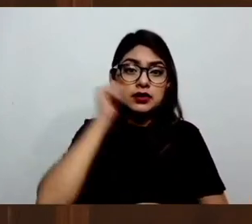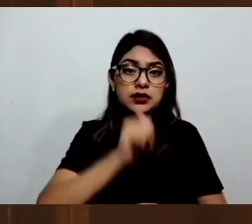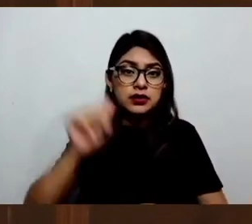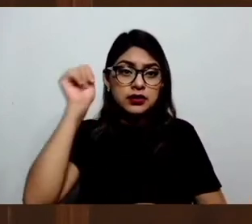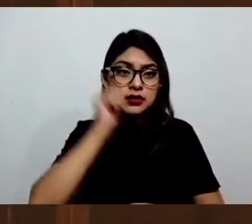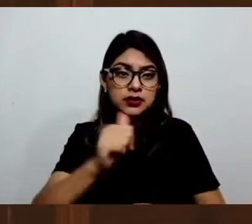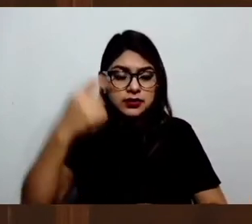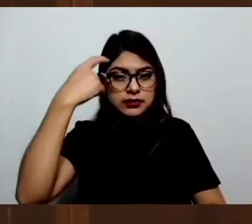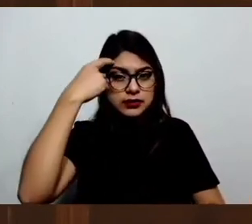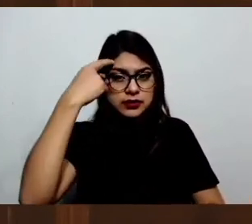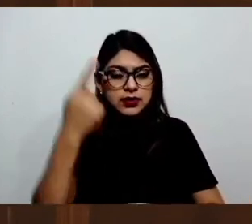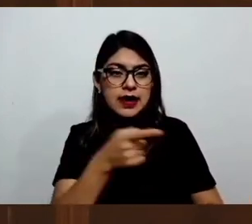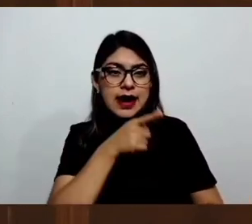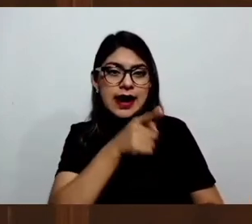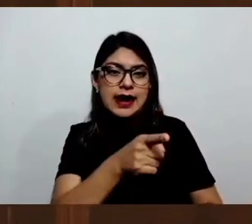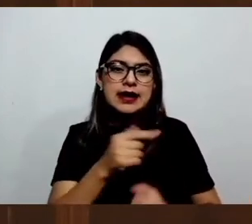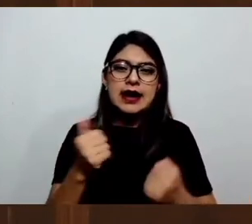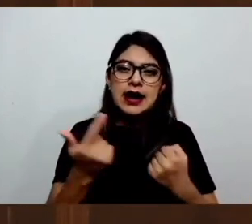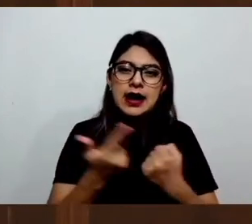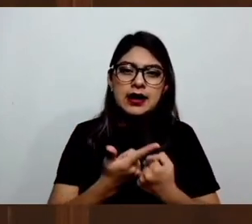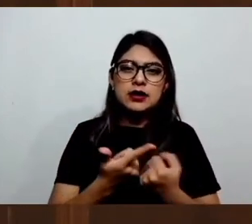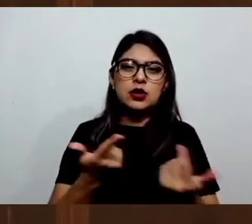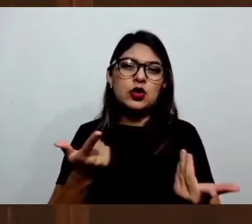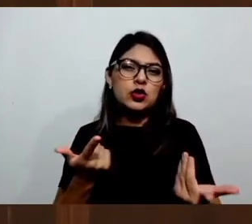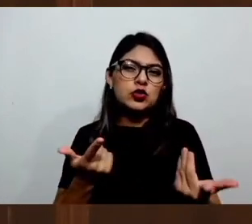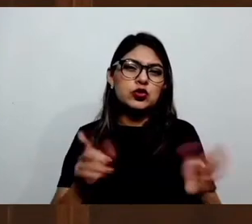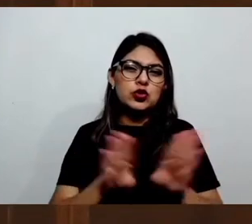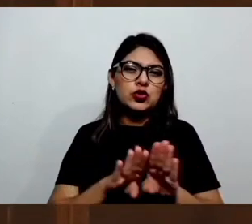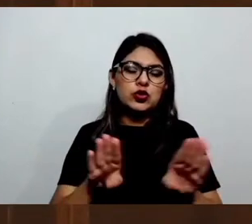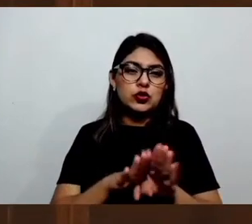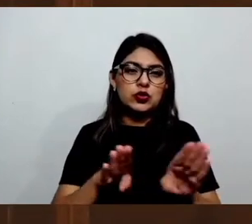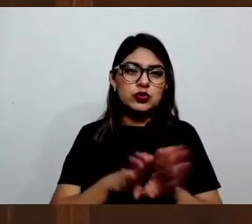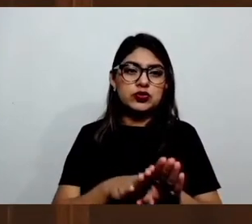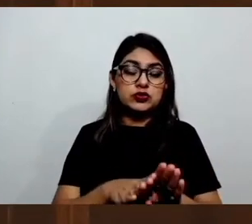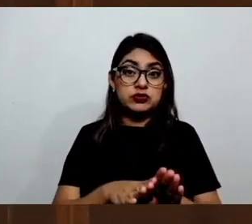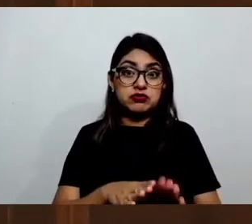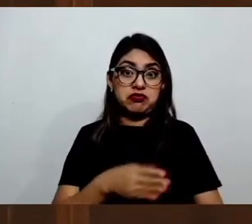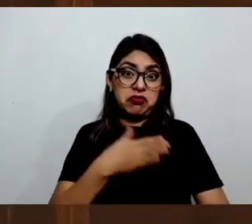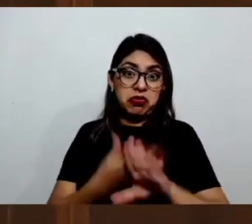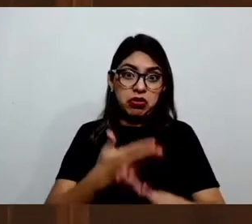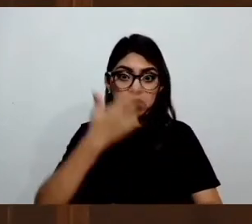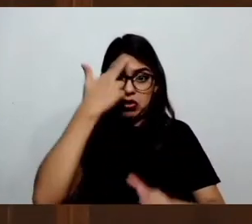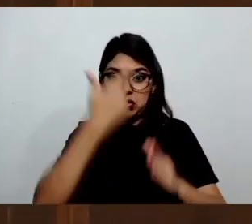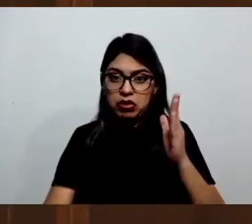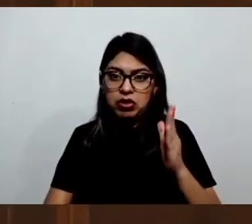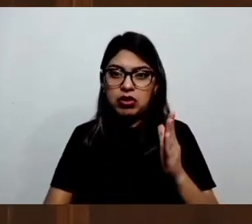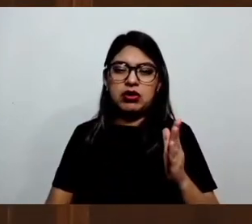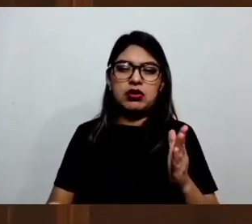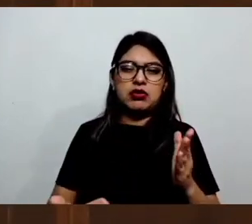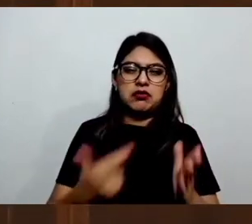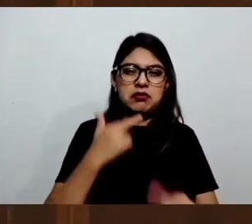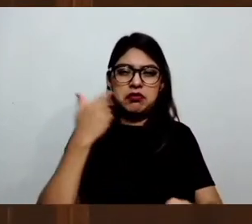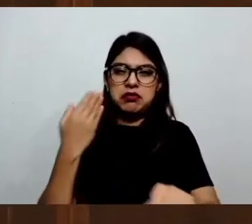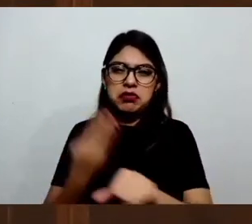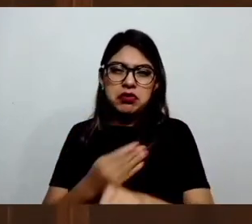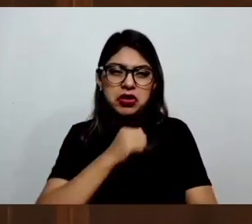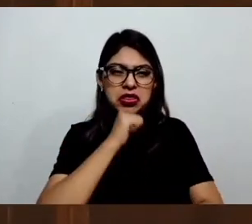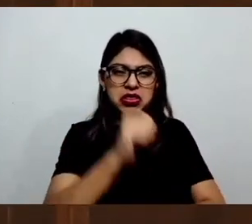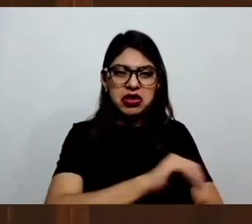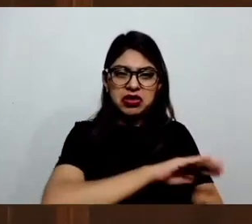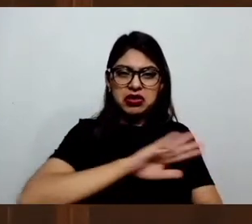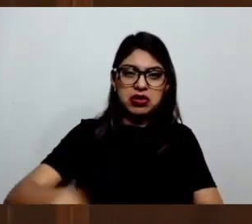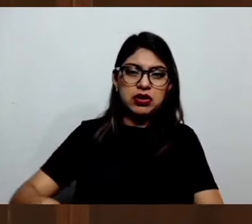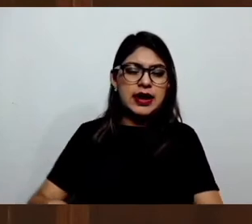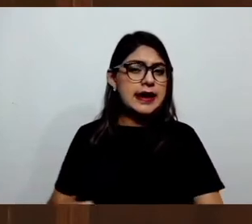cometiendo ninguna arbitrariedad ni mucho menos de ningún grupo, de ningún diputado que yo